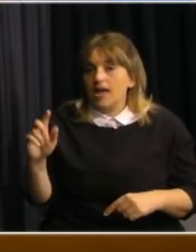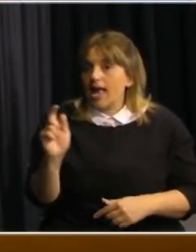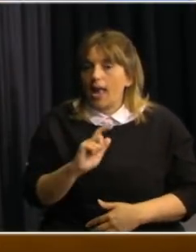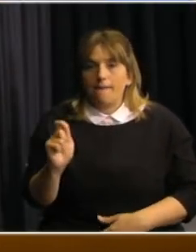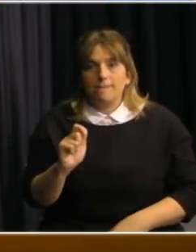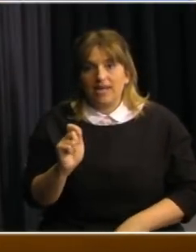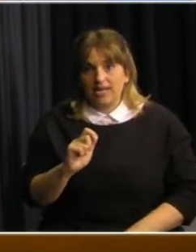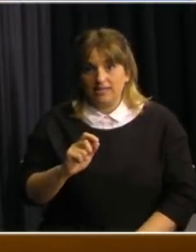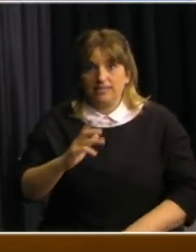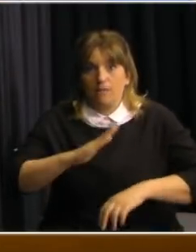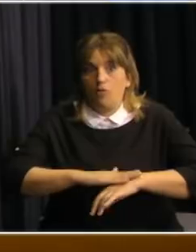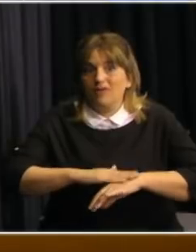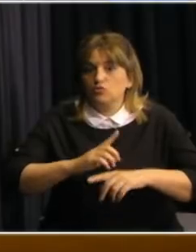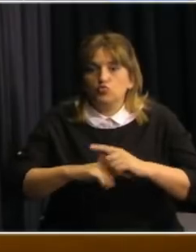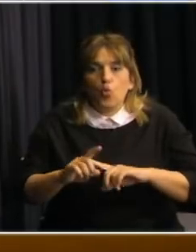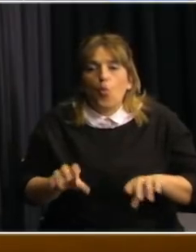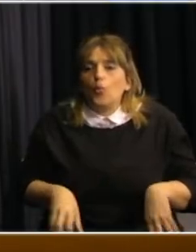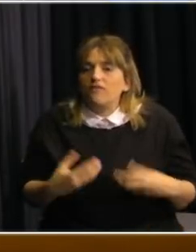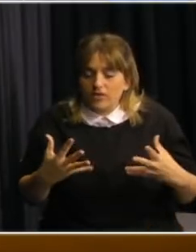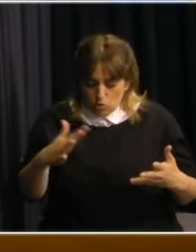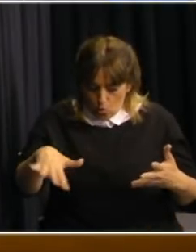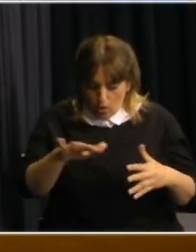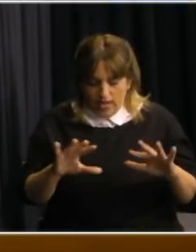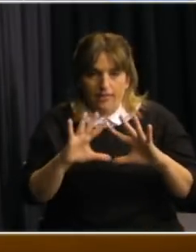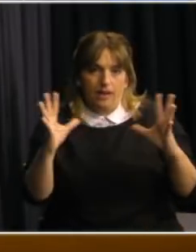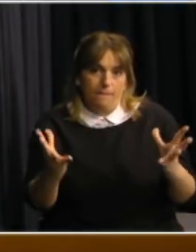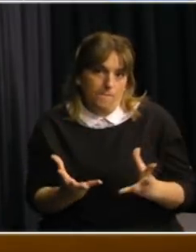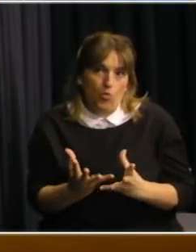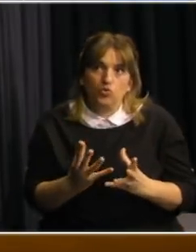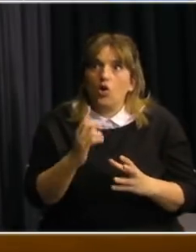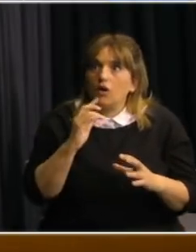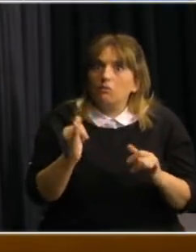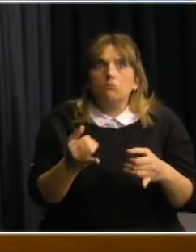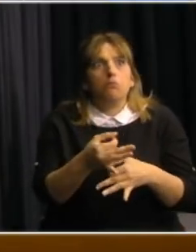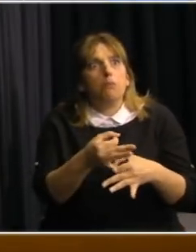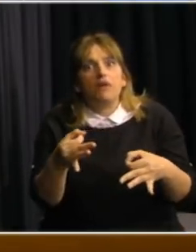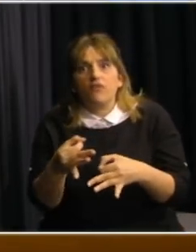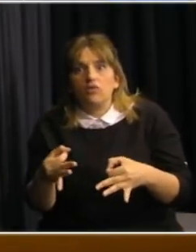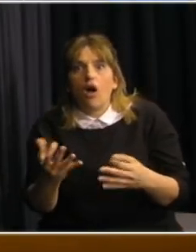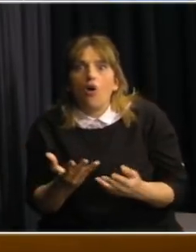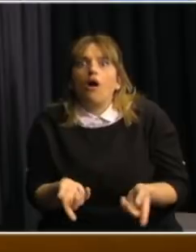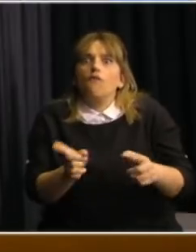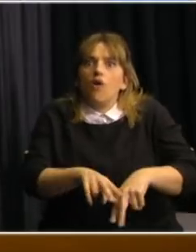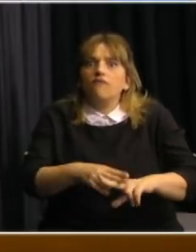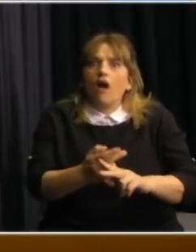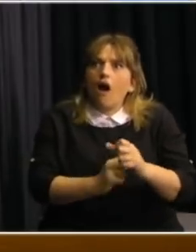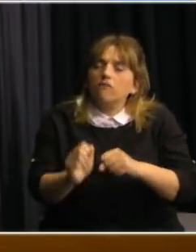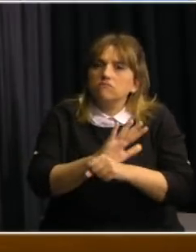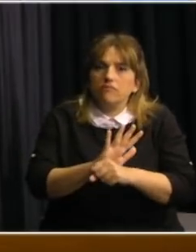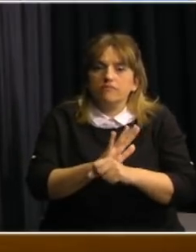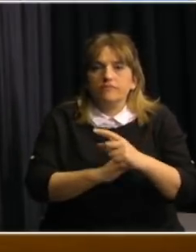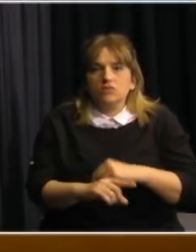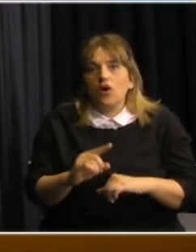de picos de infección en aquellas zonas del planeta donde se había controlado muy bien y la reemergencia en forma muy